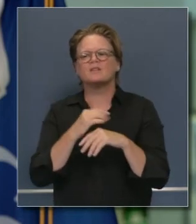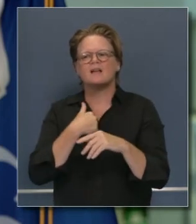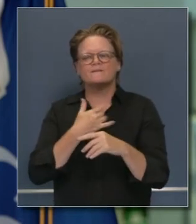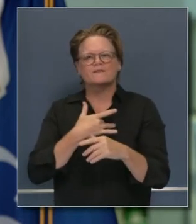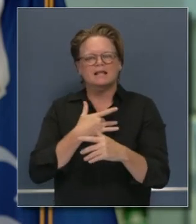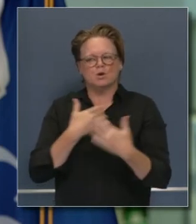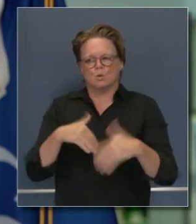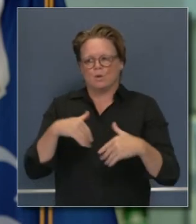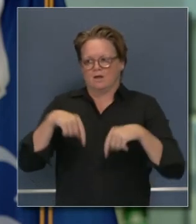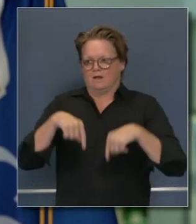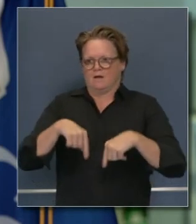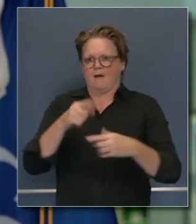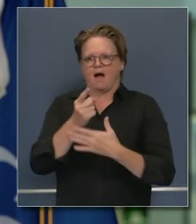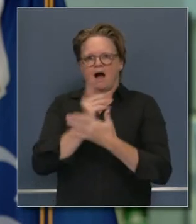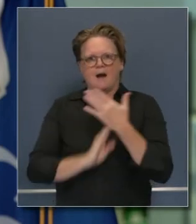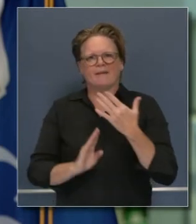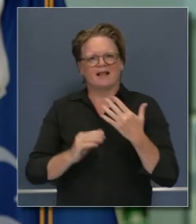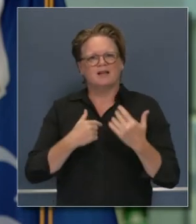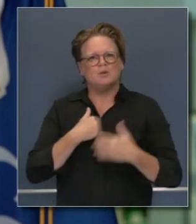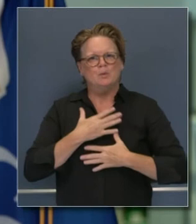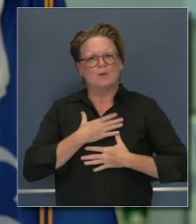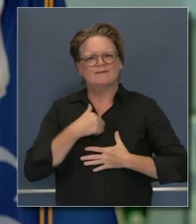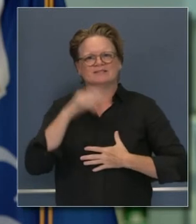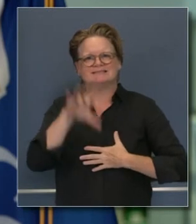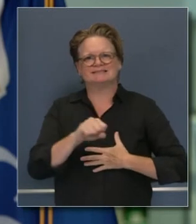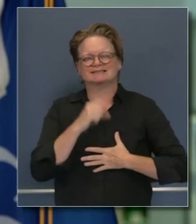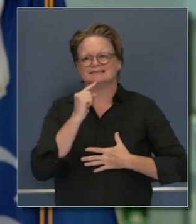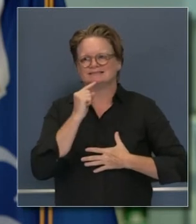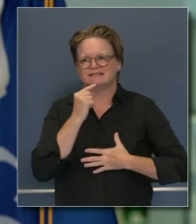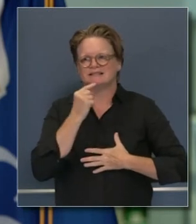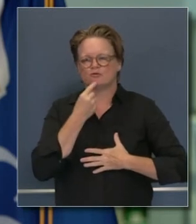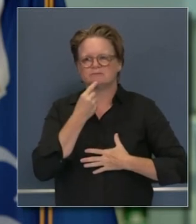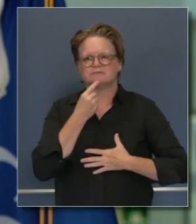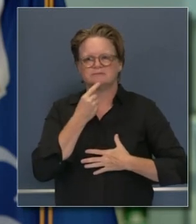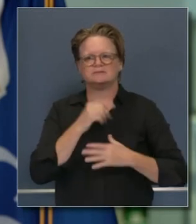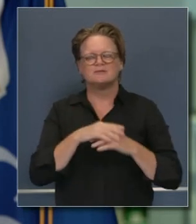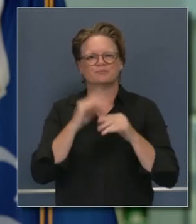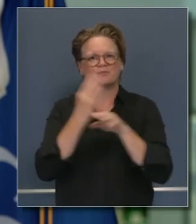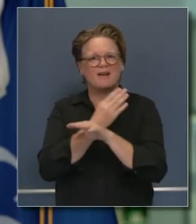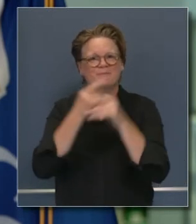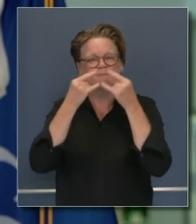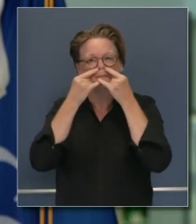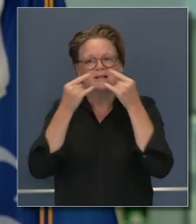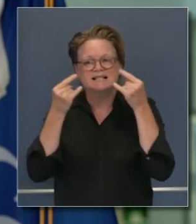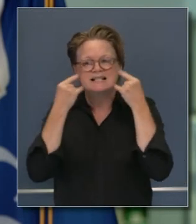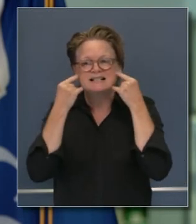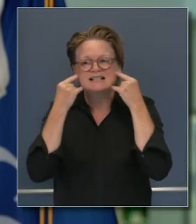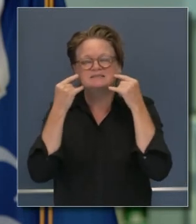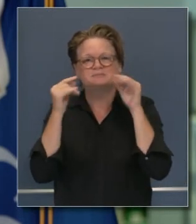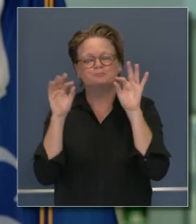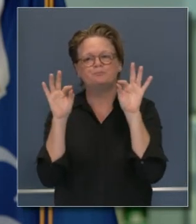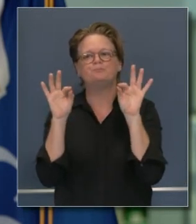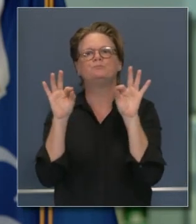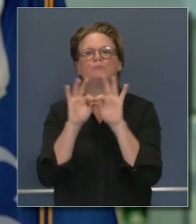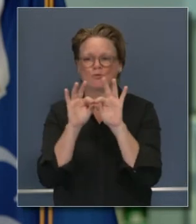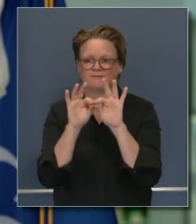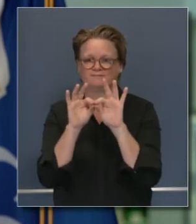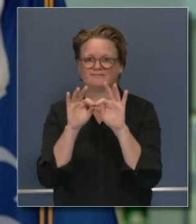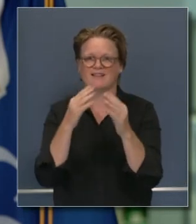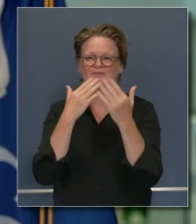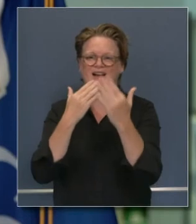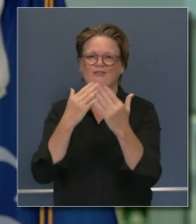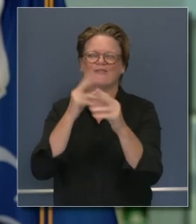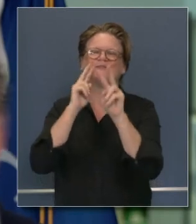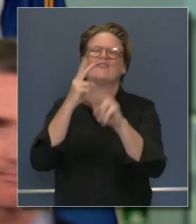preocupantes y requieren que tomemos acción nada es de mayor impacto que ponerse la mascarilla gracias a todos